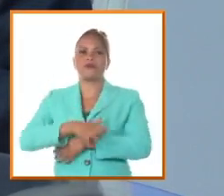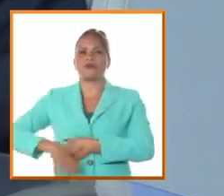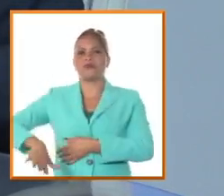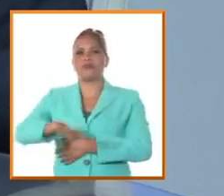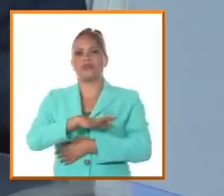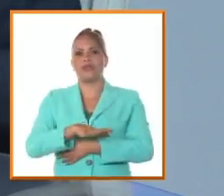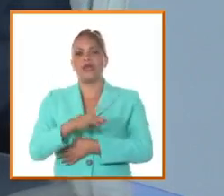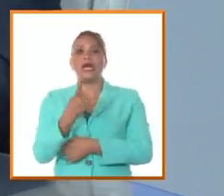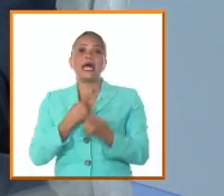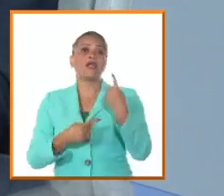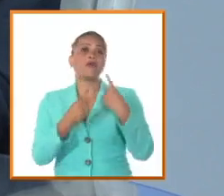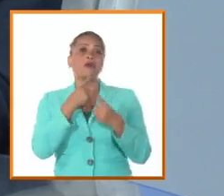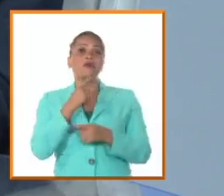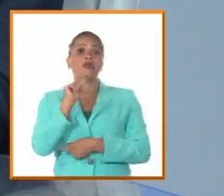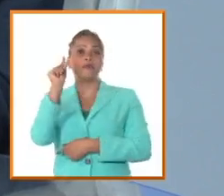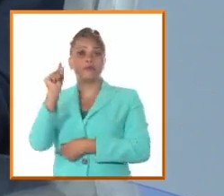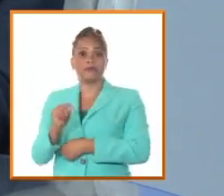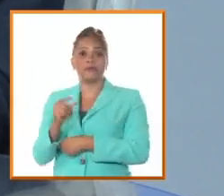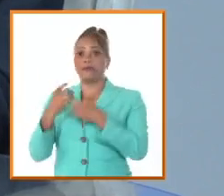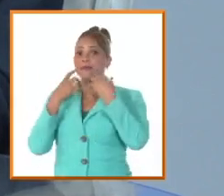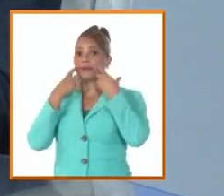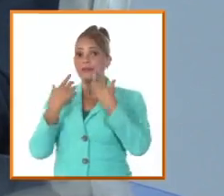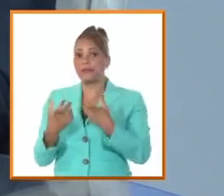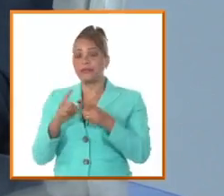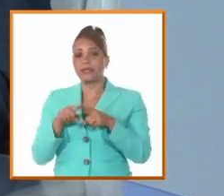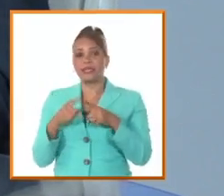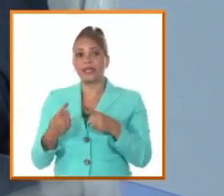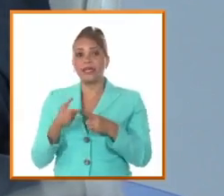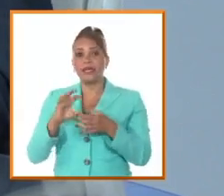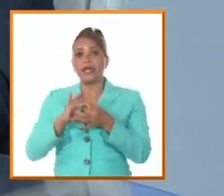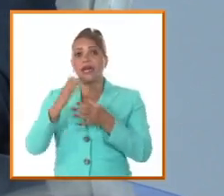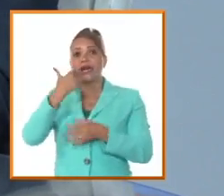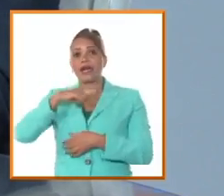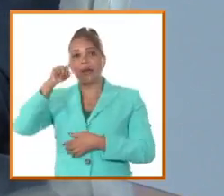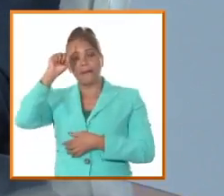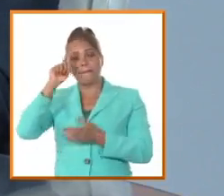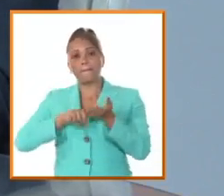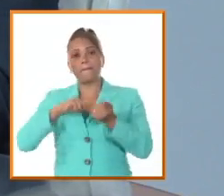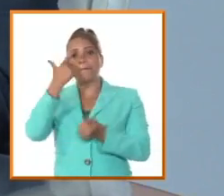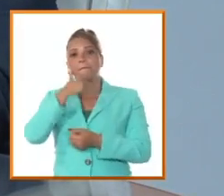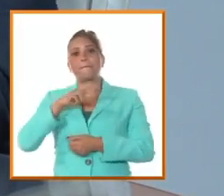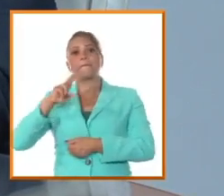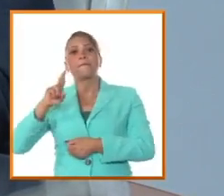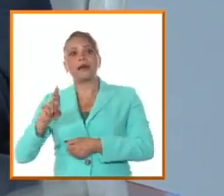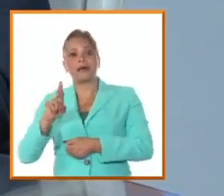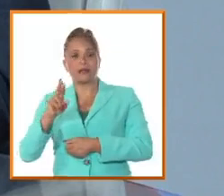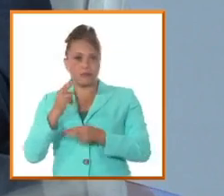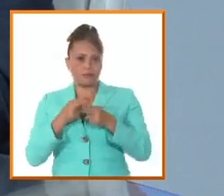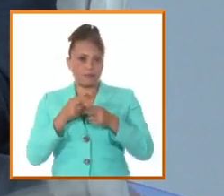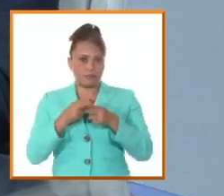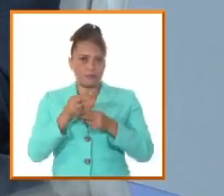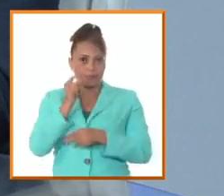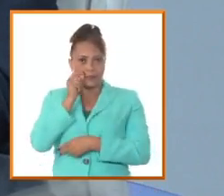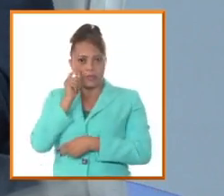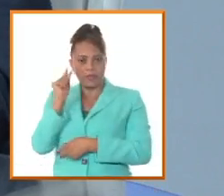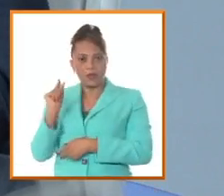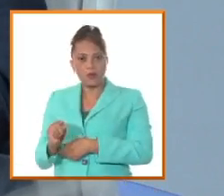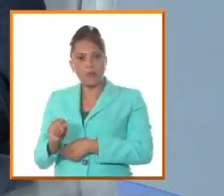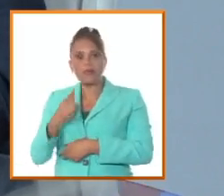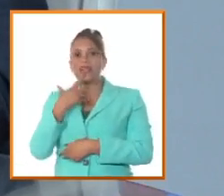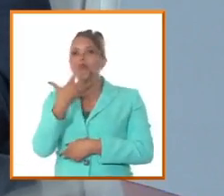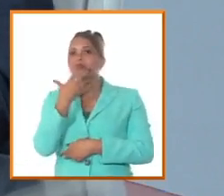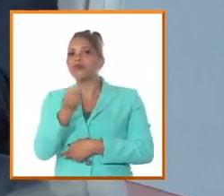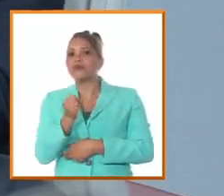Y quizás la figura emblemática de esa corriente es Gaspar Betancourt Cisnero, quien le gustaba que le llamaran